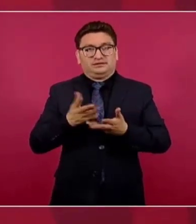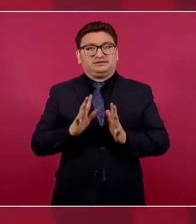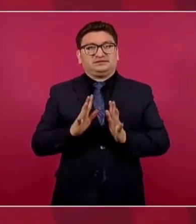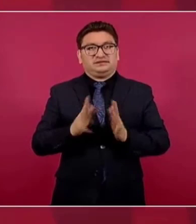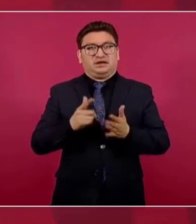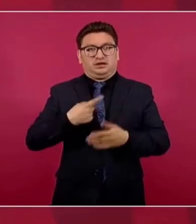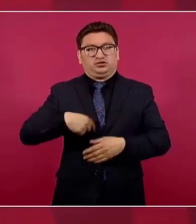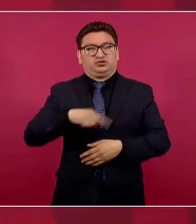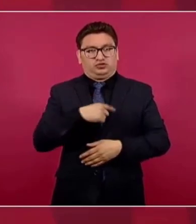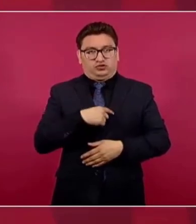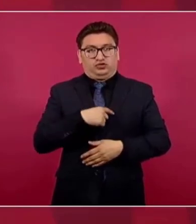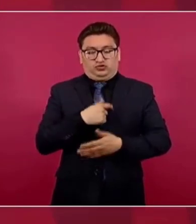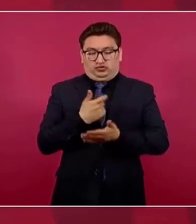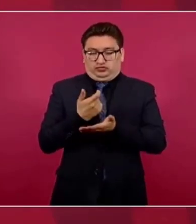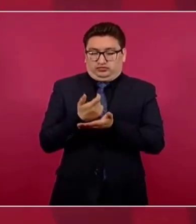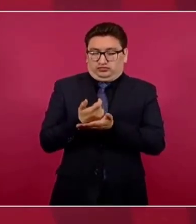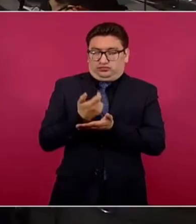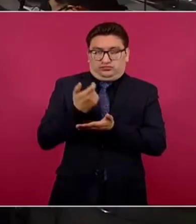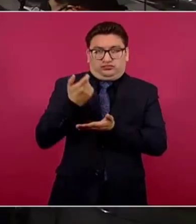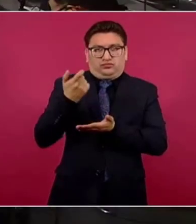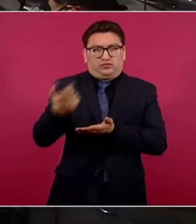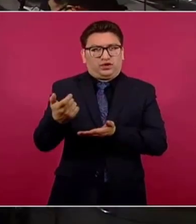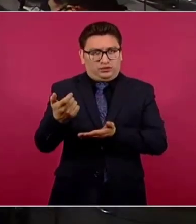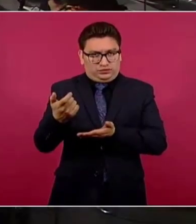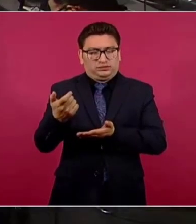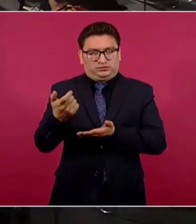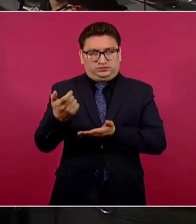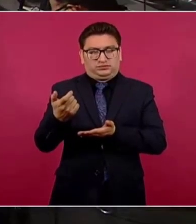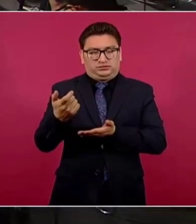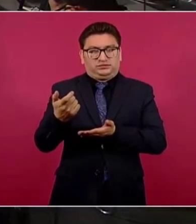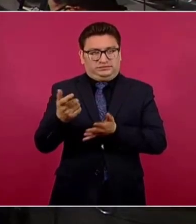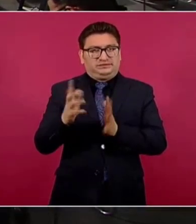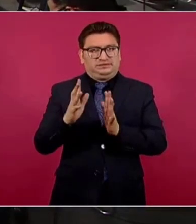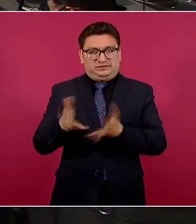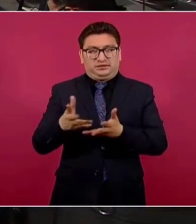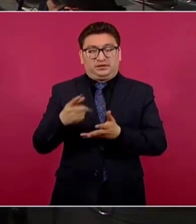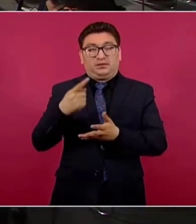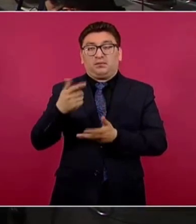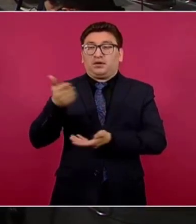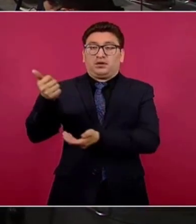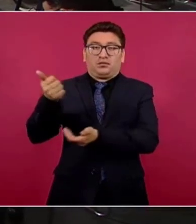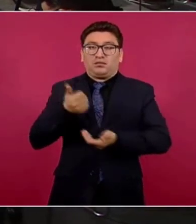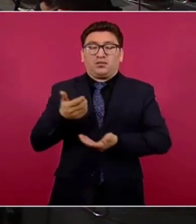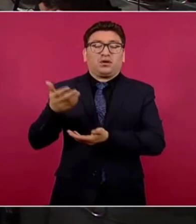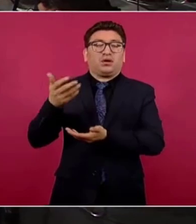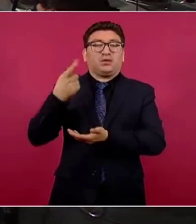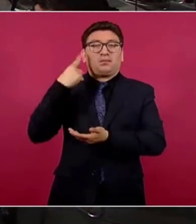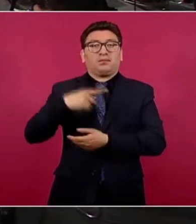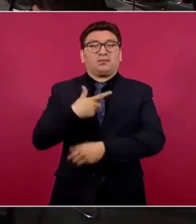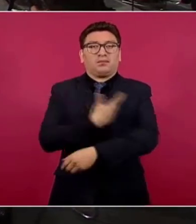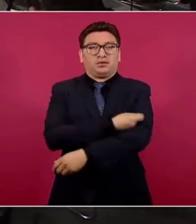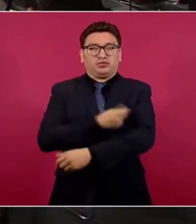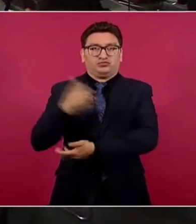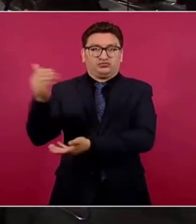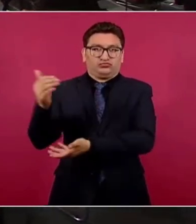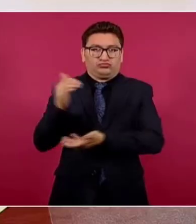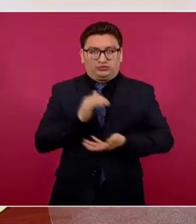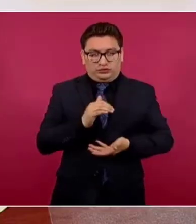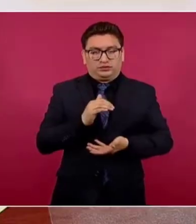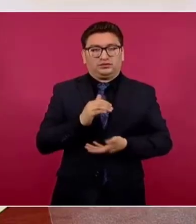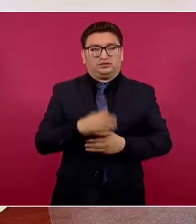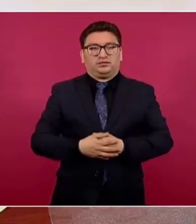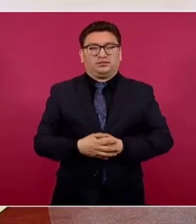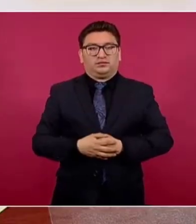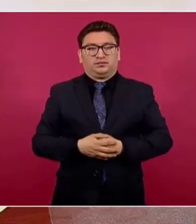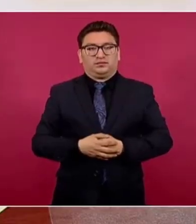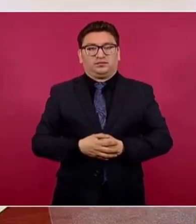por adelantado un lote de vacunas del mecanismo